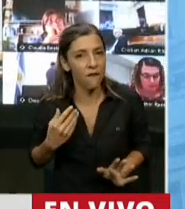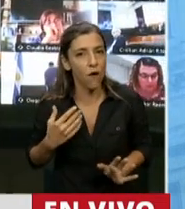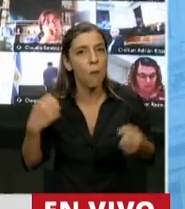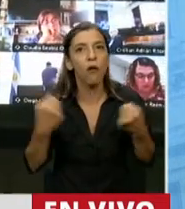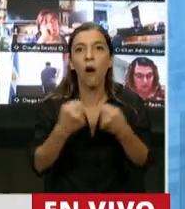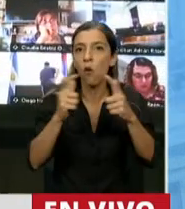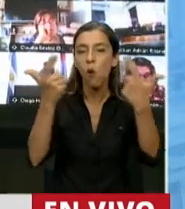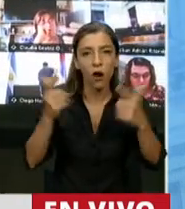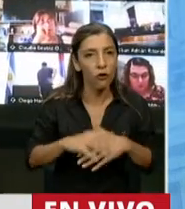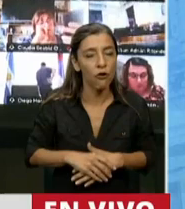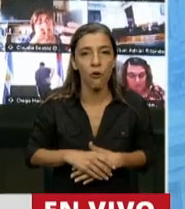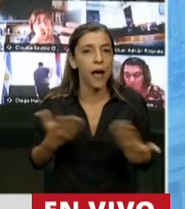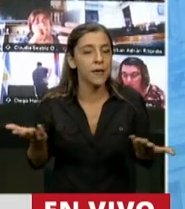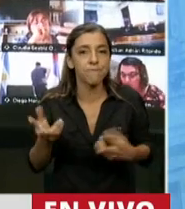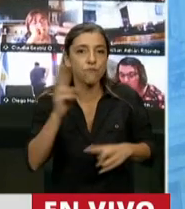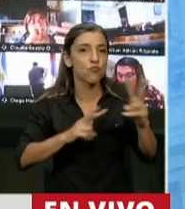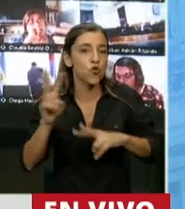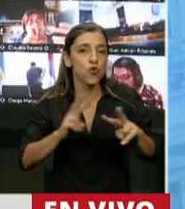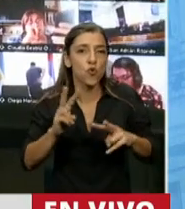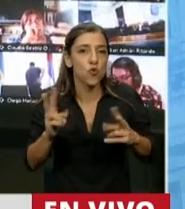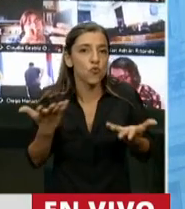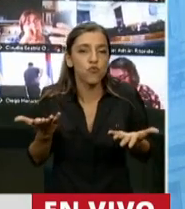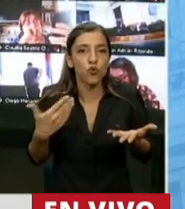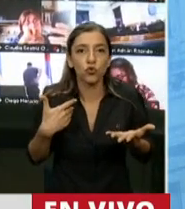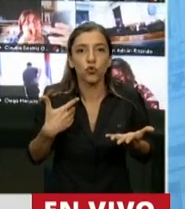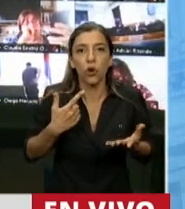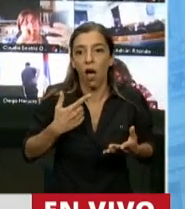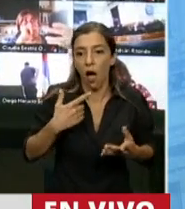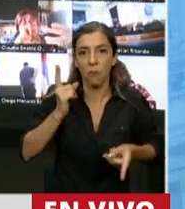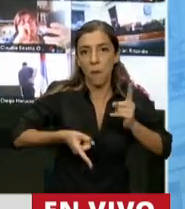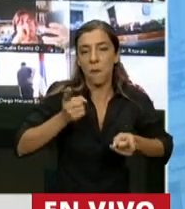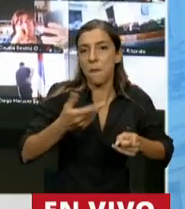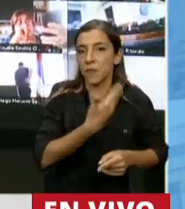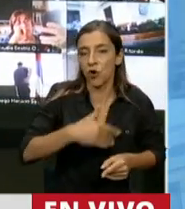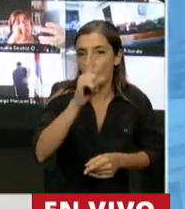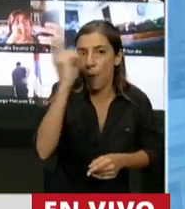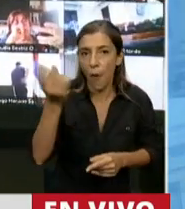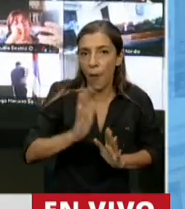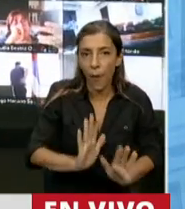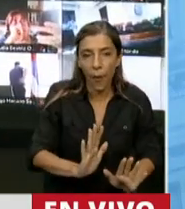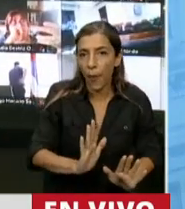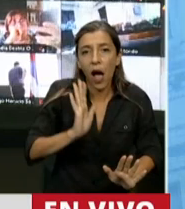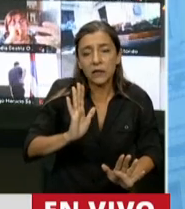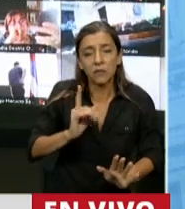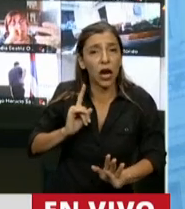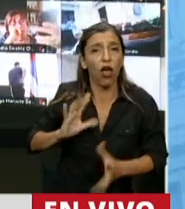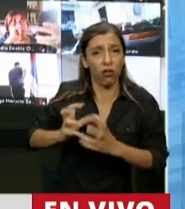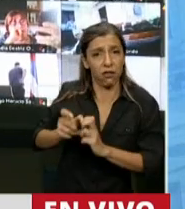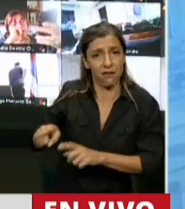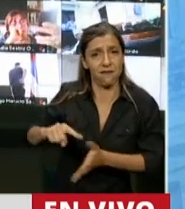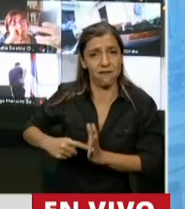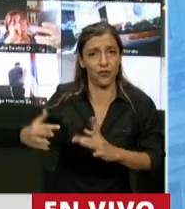impide las decisiones unilaterales como las que hoy se está tomando por parte del Gobierno Nacional en desmedro de la ciudad